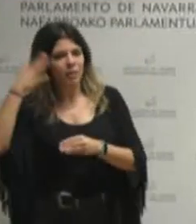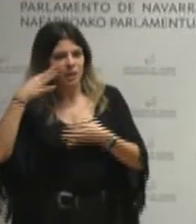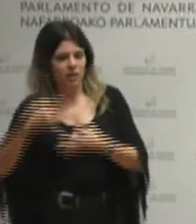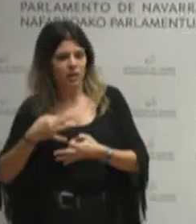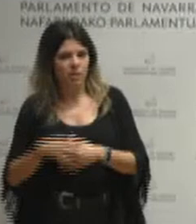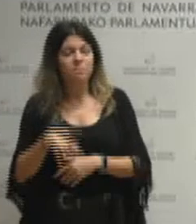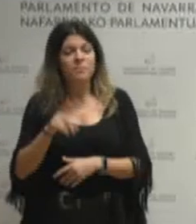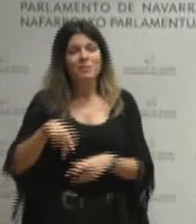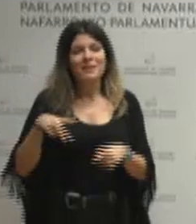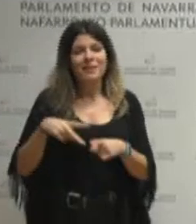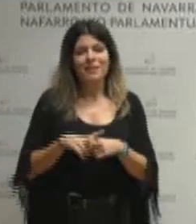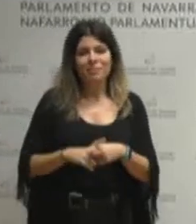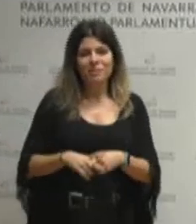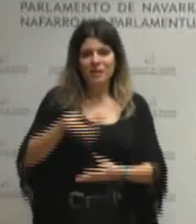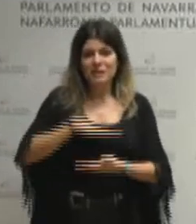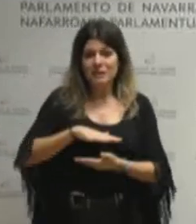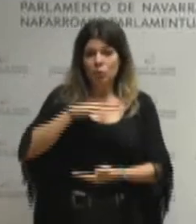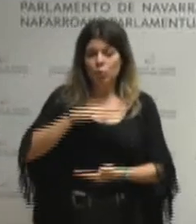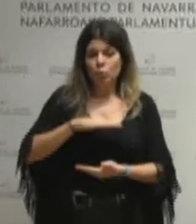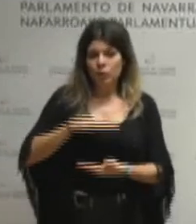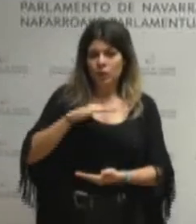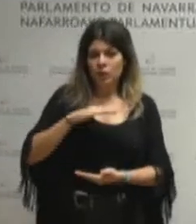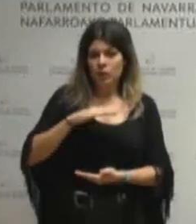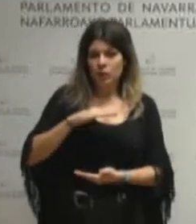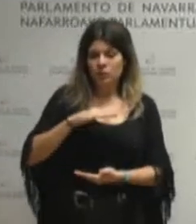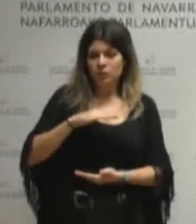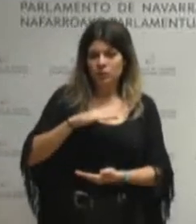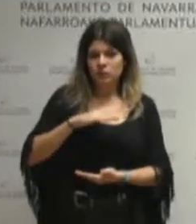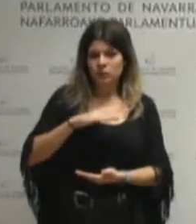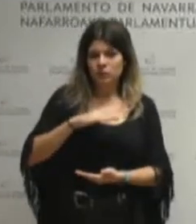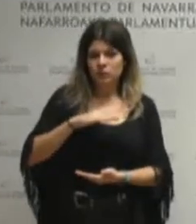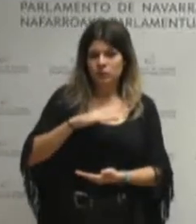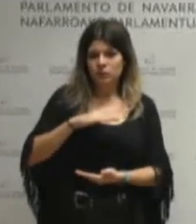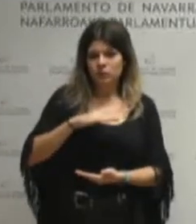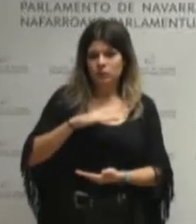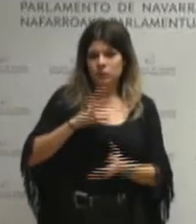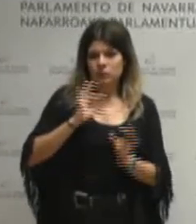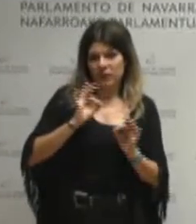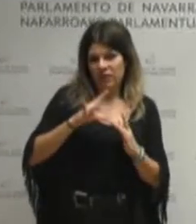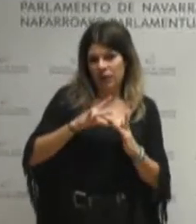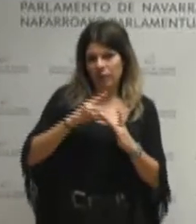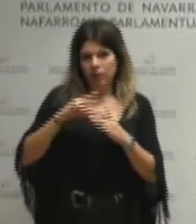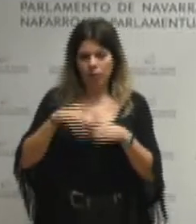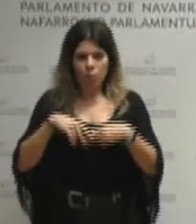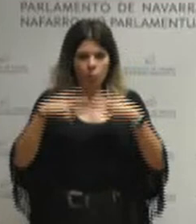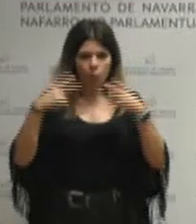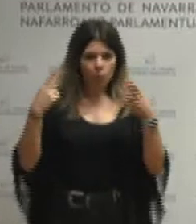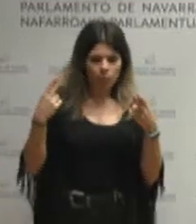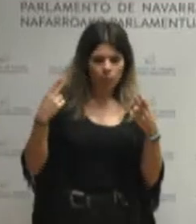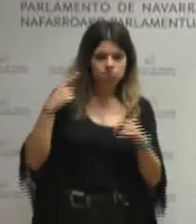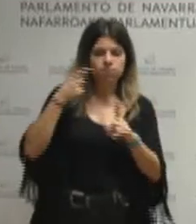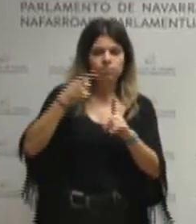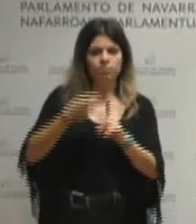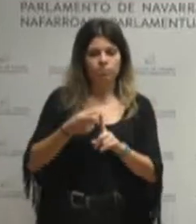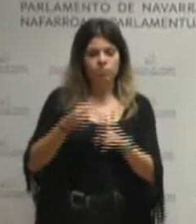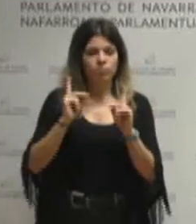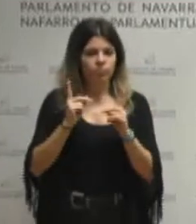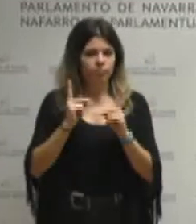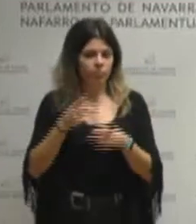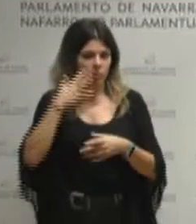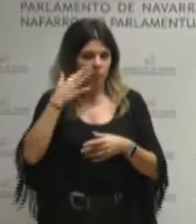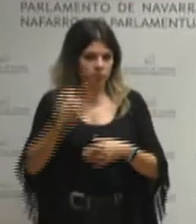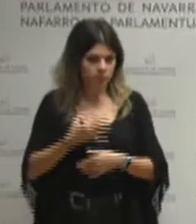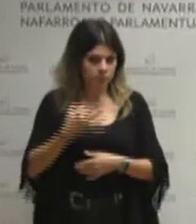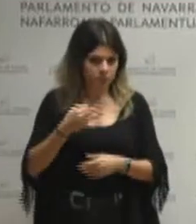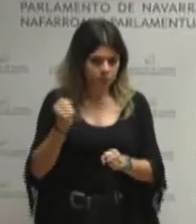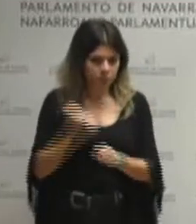herramientas y competencias desde el liderazgo público para abordar la prevención de riesgos